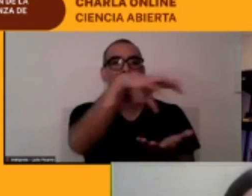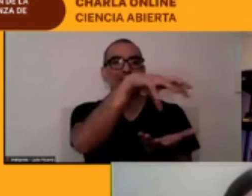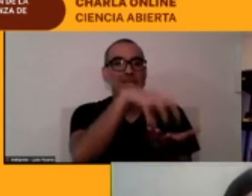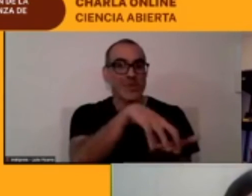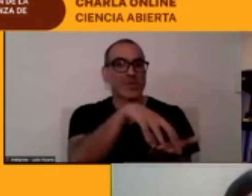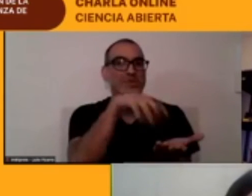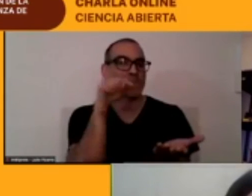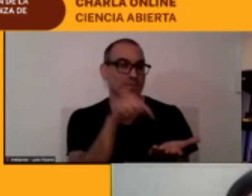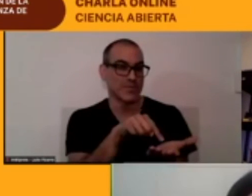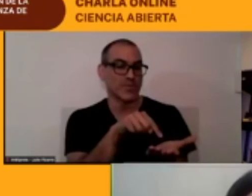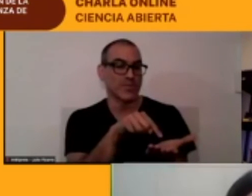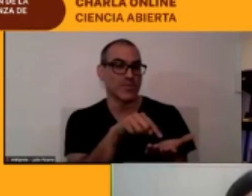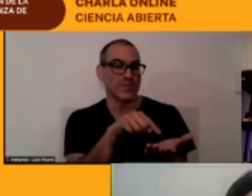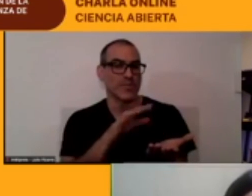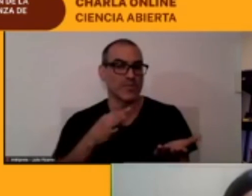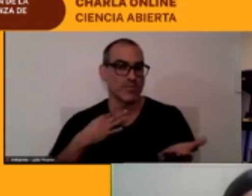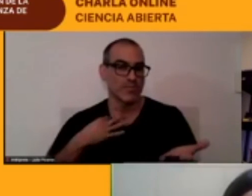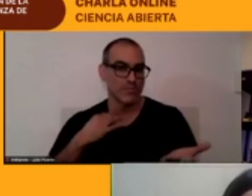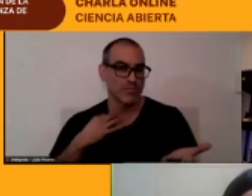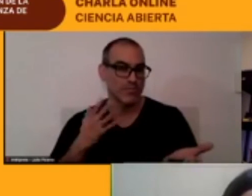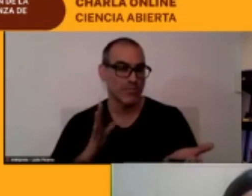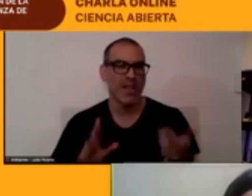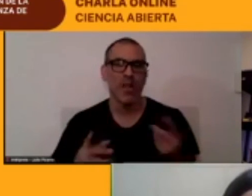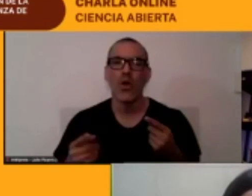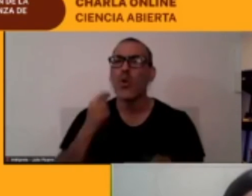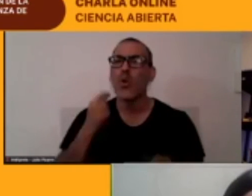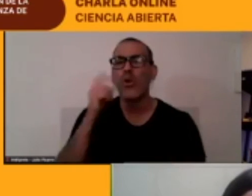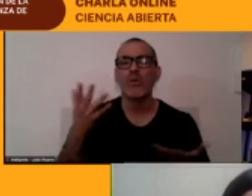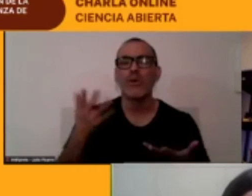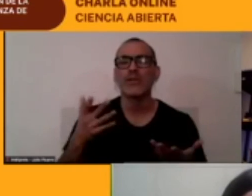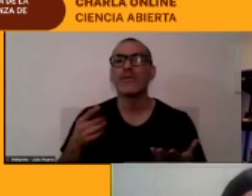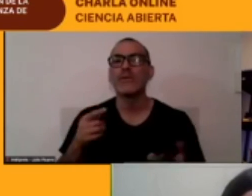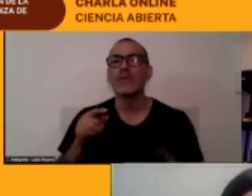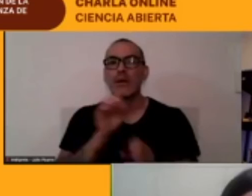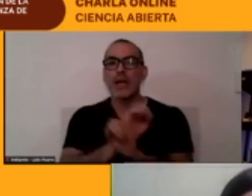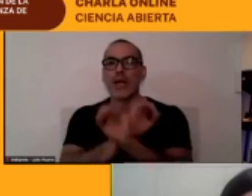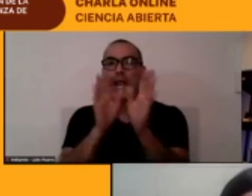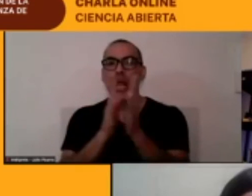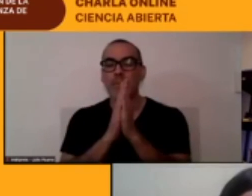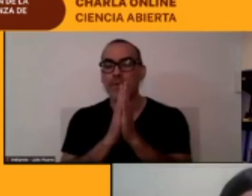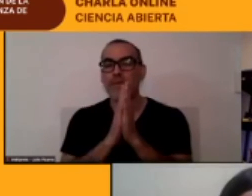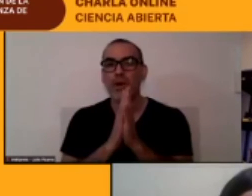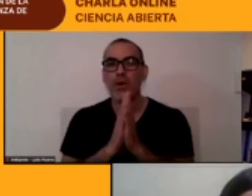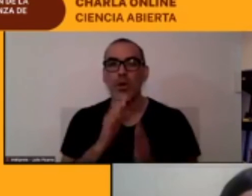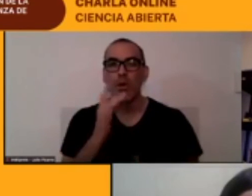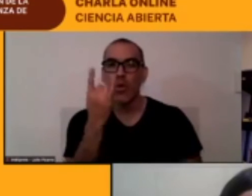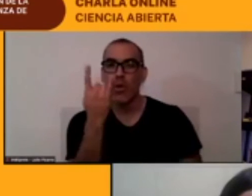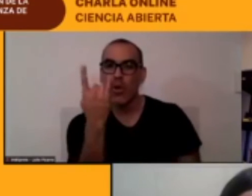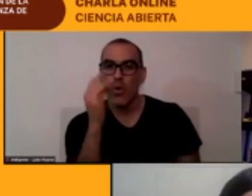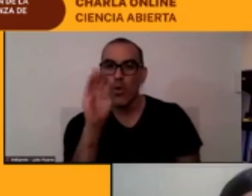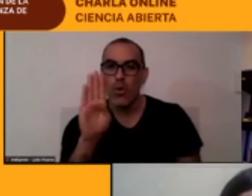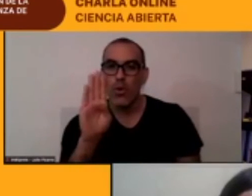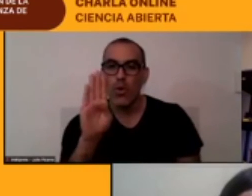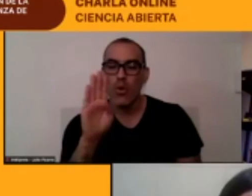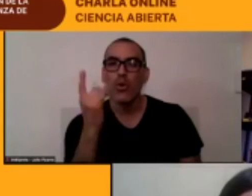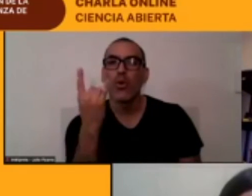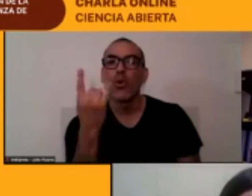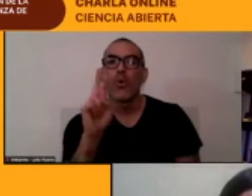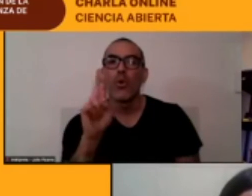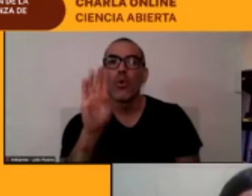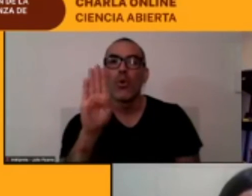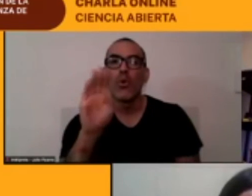refiere con urbanos? Tal vez debería aclarar eso me imagino que se refiere como a las agrupaciones de